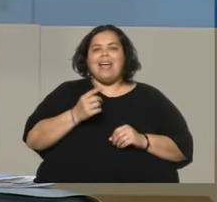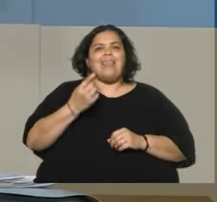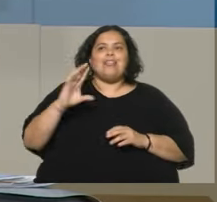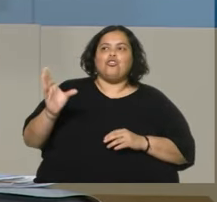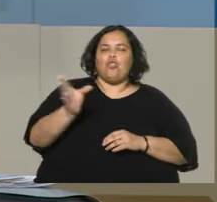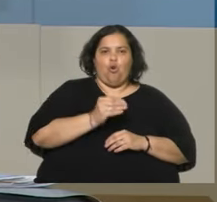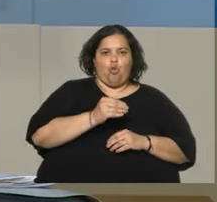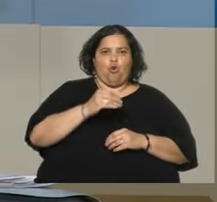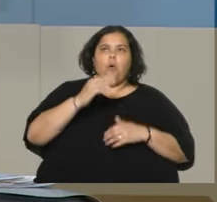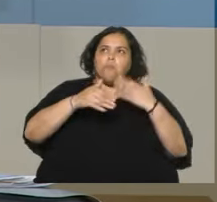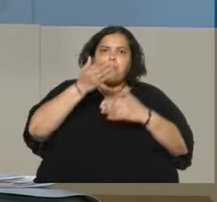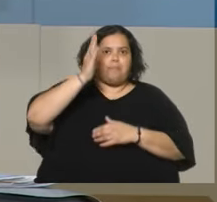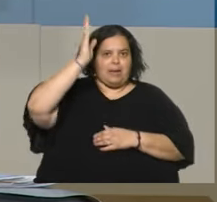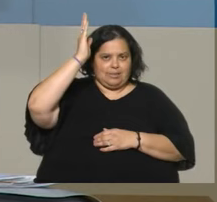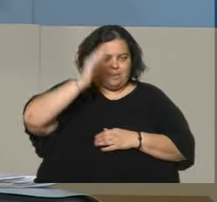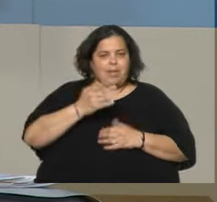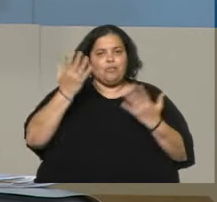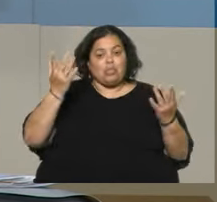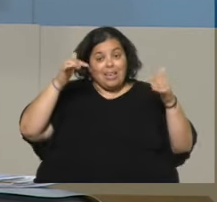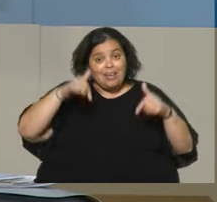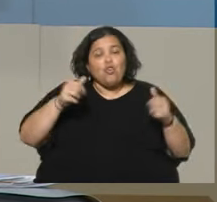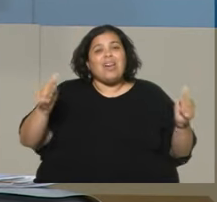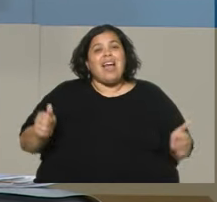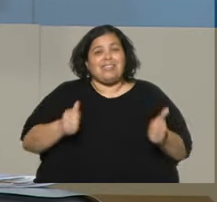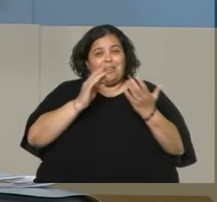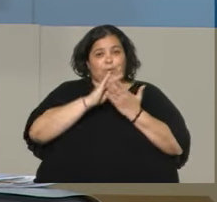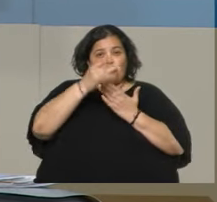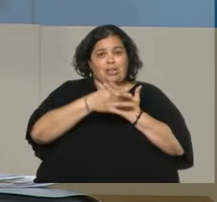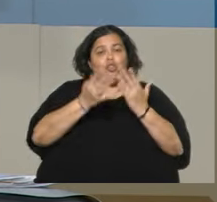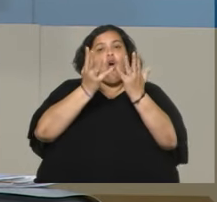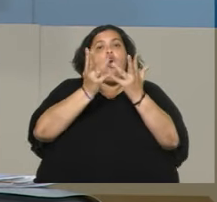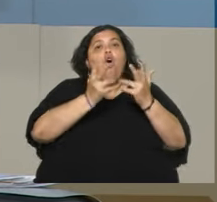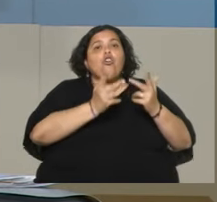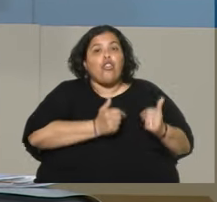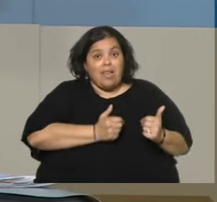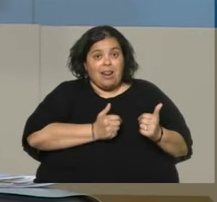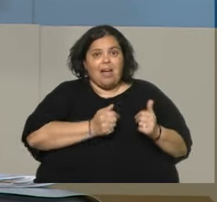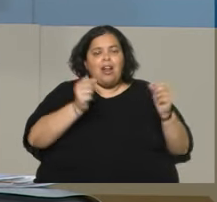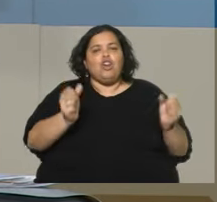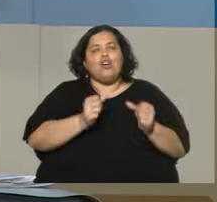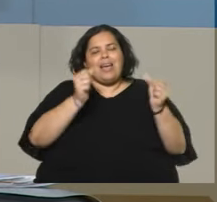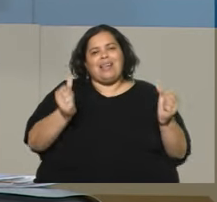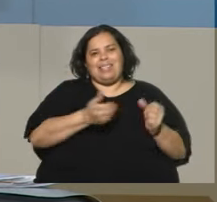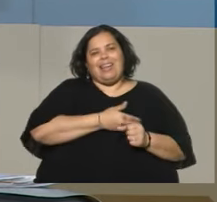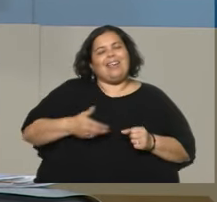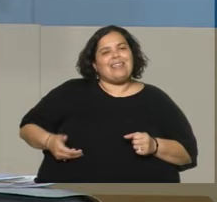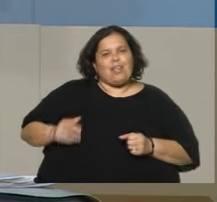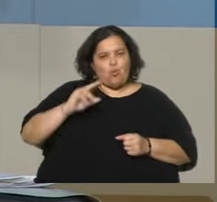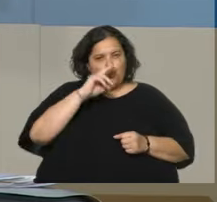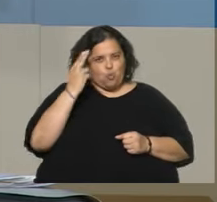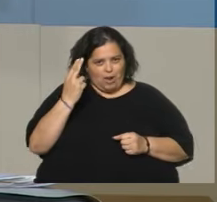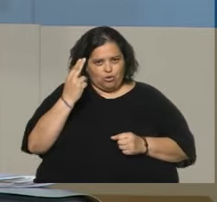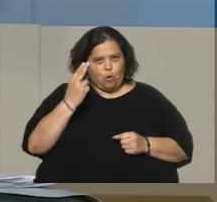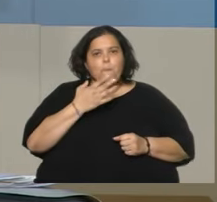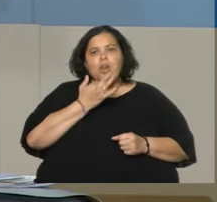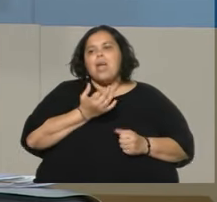dispersión y la fragmentación que hoy tiene el Estado uruguayo en las prestaciones que inciden en los hogares donde hay niños, niñas, adolescentes.